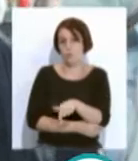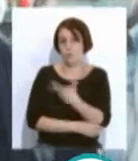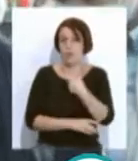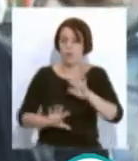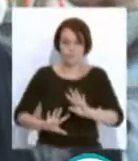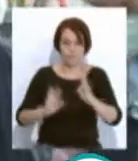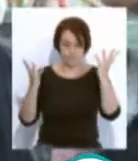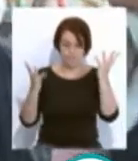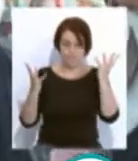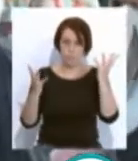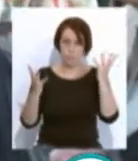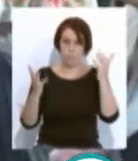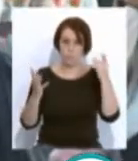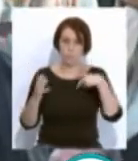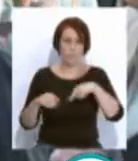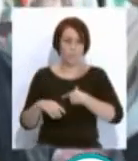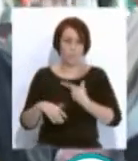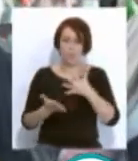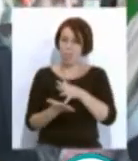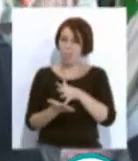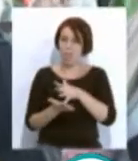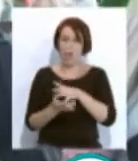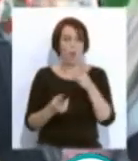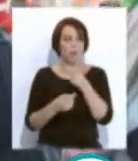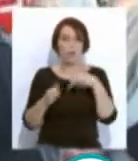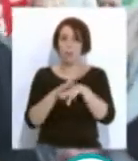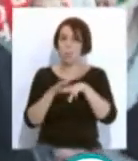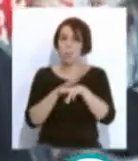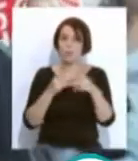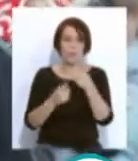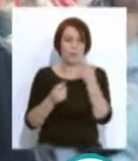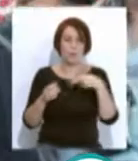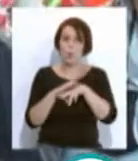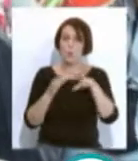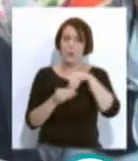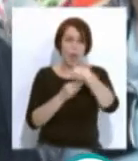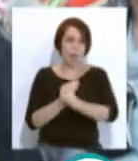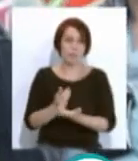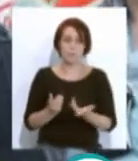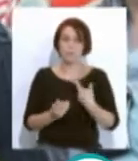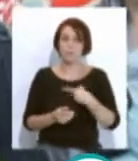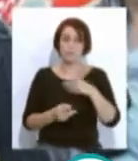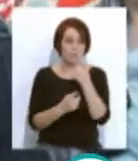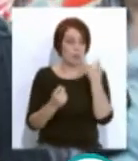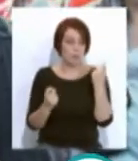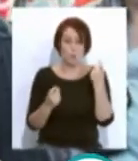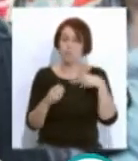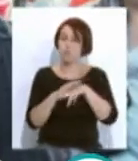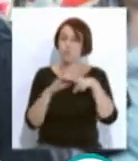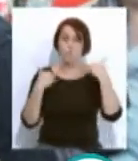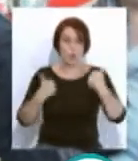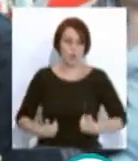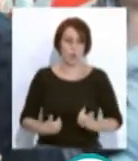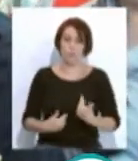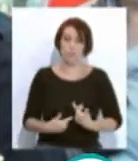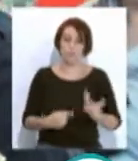manifestarnos, está muy debilitada. Necesitamos recursos, necesitamos recursos materiales, recursos humanos. La